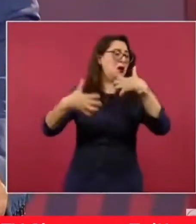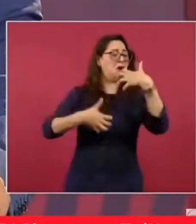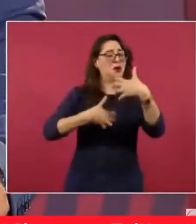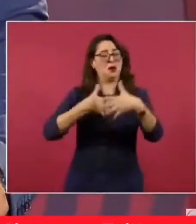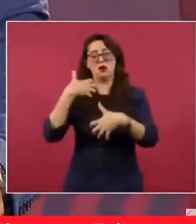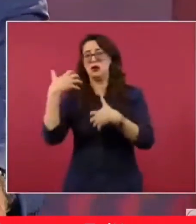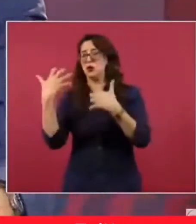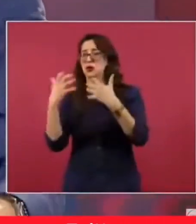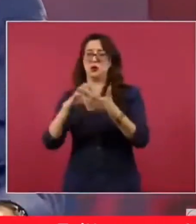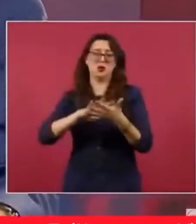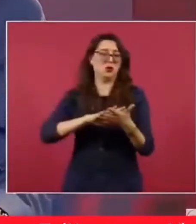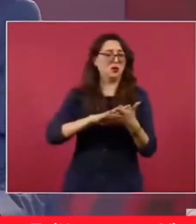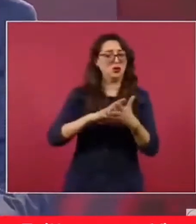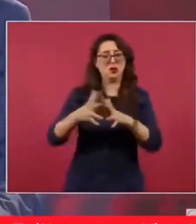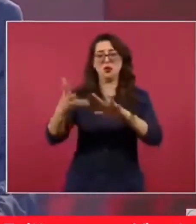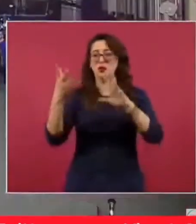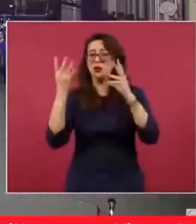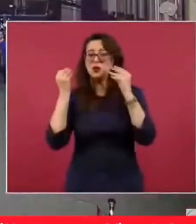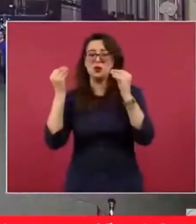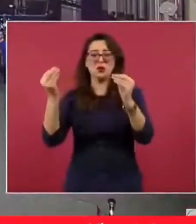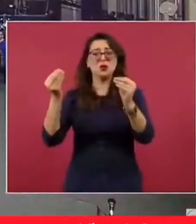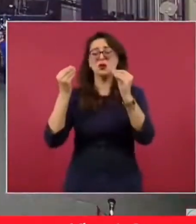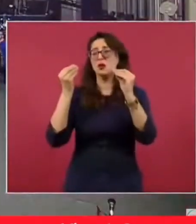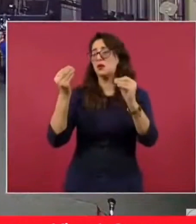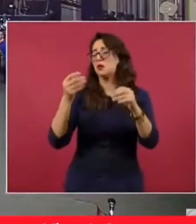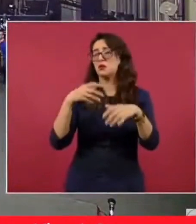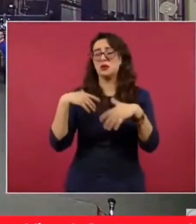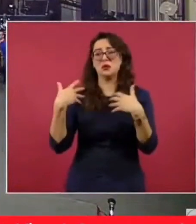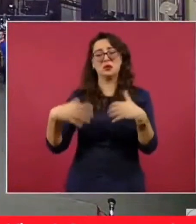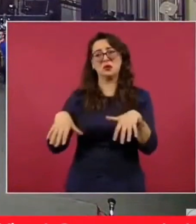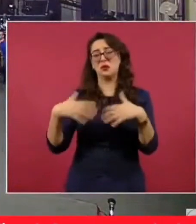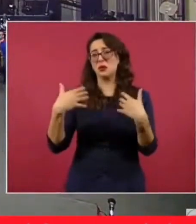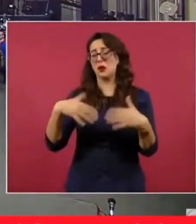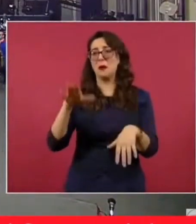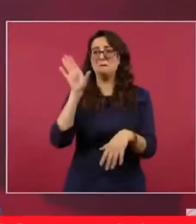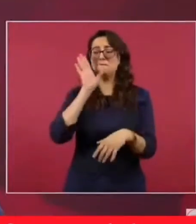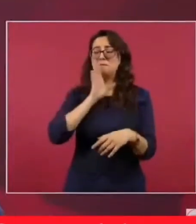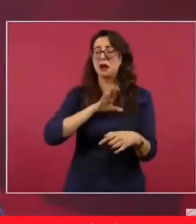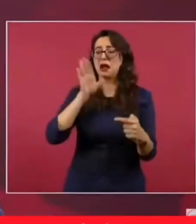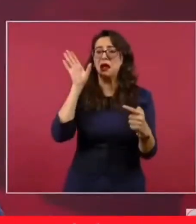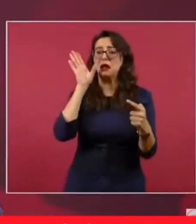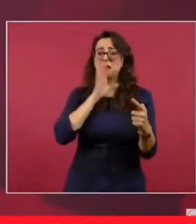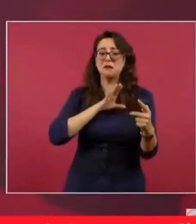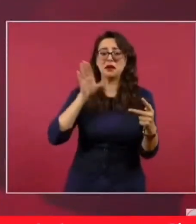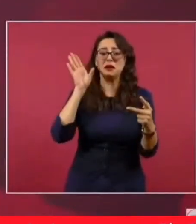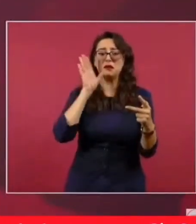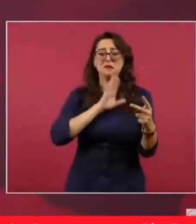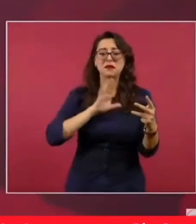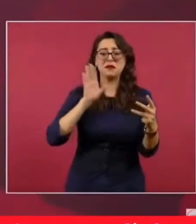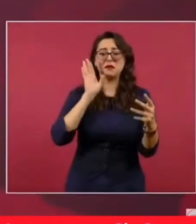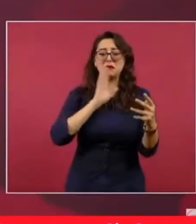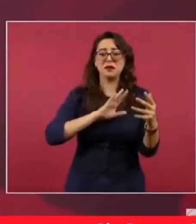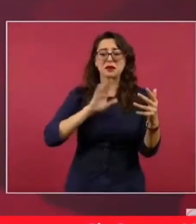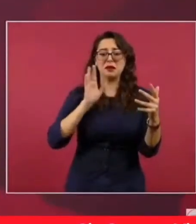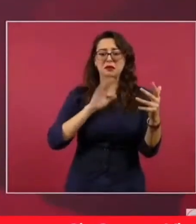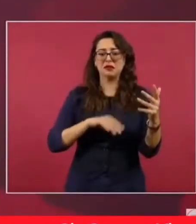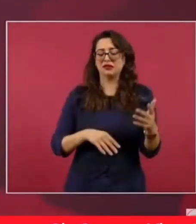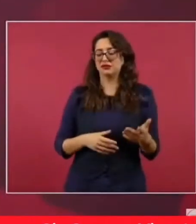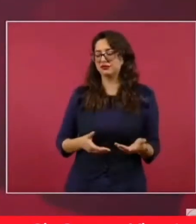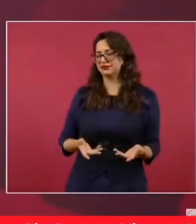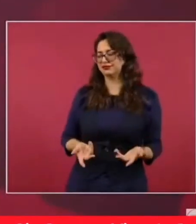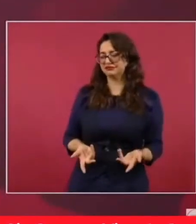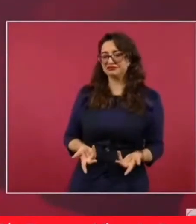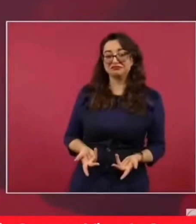el exgobernador que ahora se pronunció y que quiere ser candidato a la